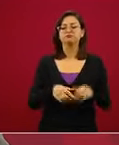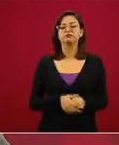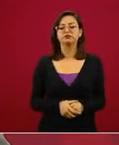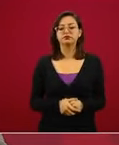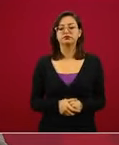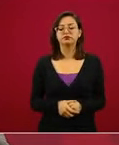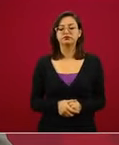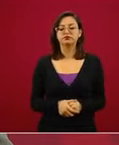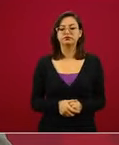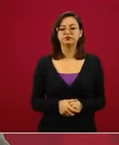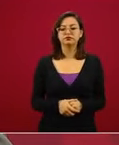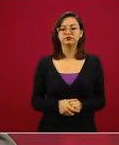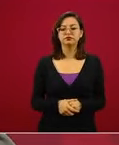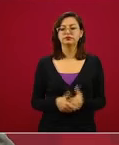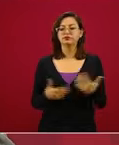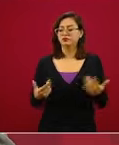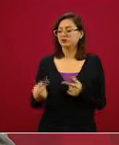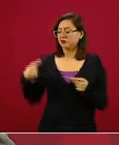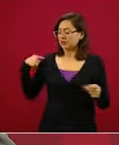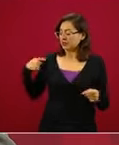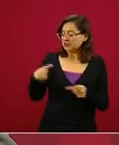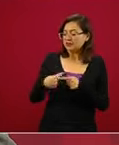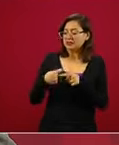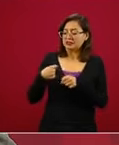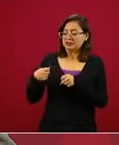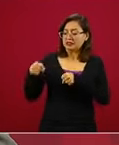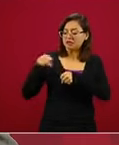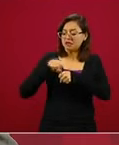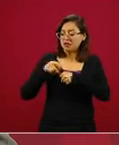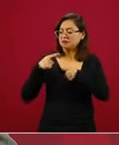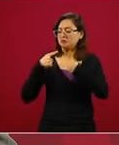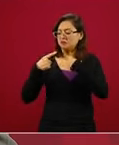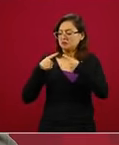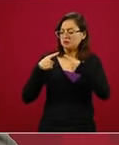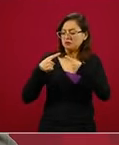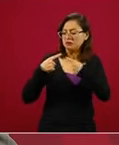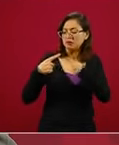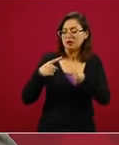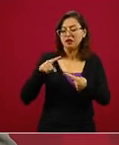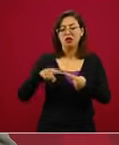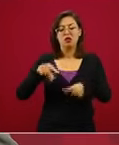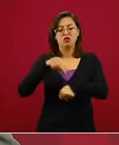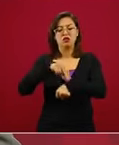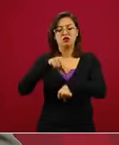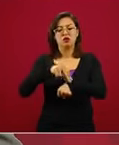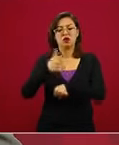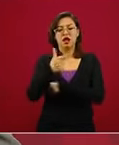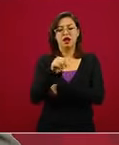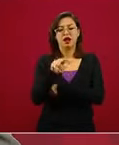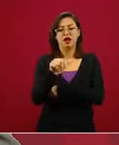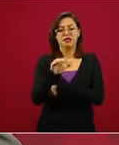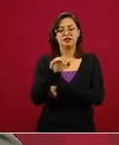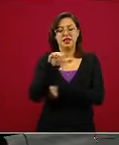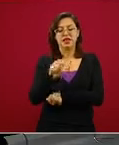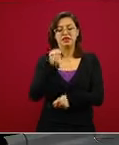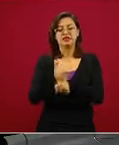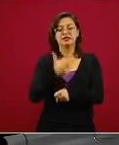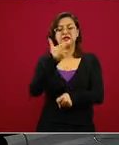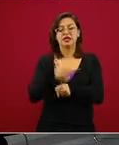del grupo que ha trabajado en semanas en esta estrategia, la doctora Graciela Márquez, secretaria de Economía,